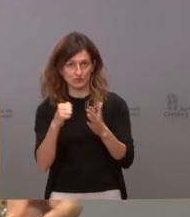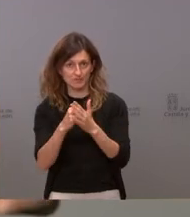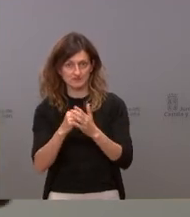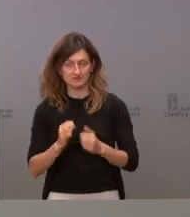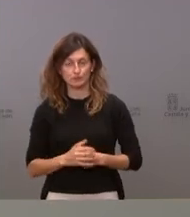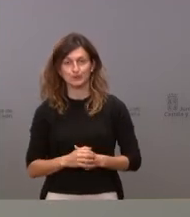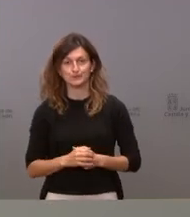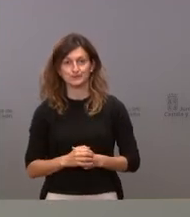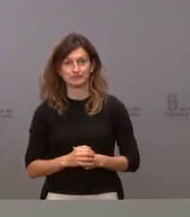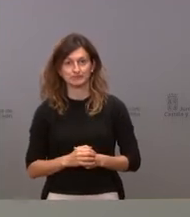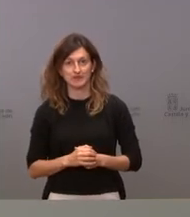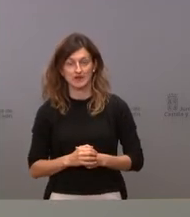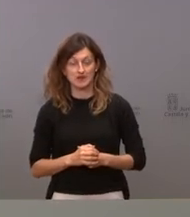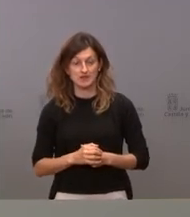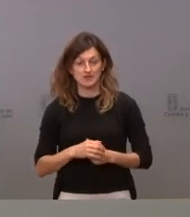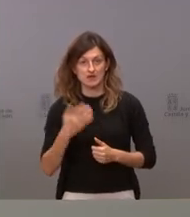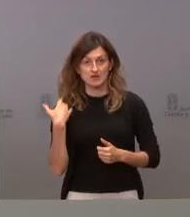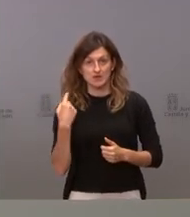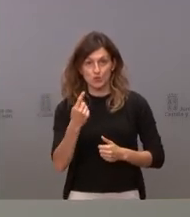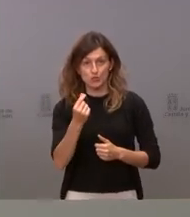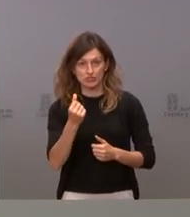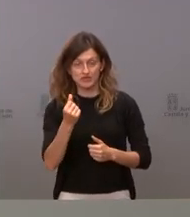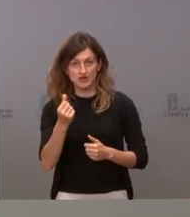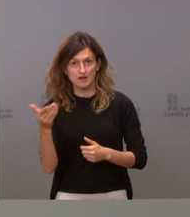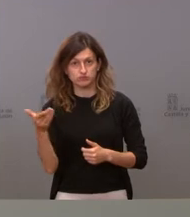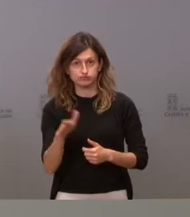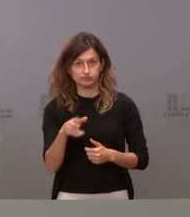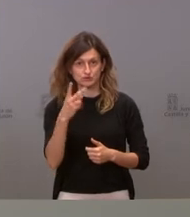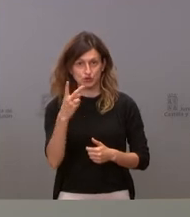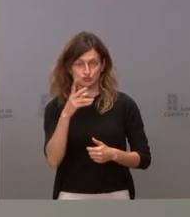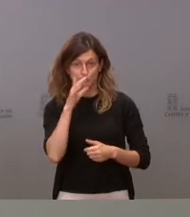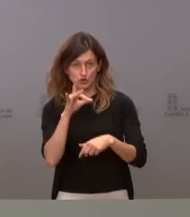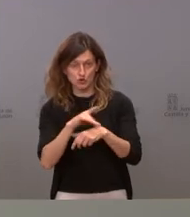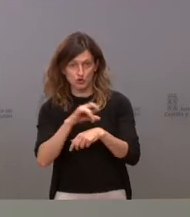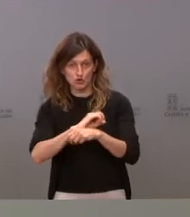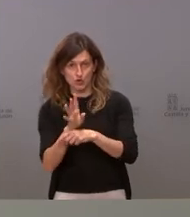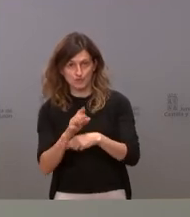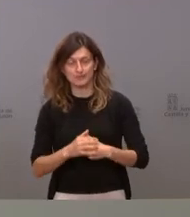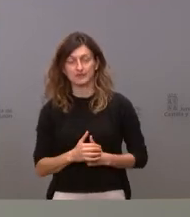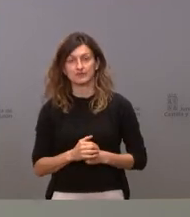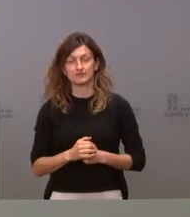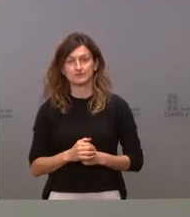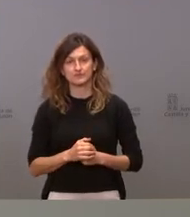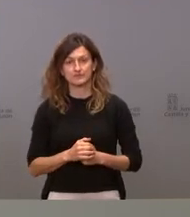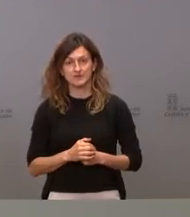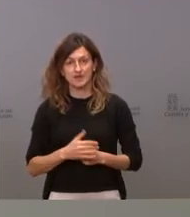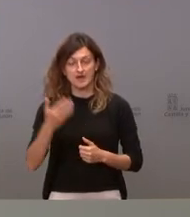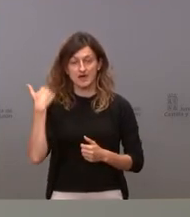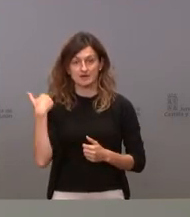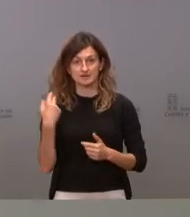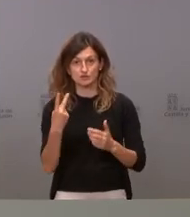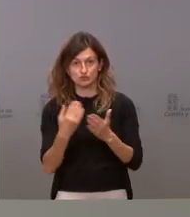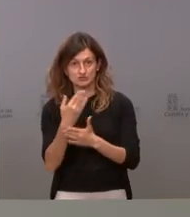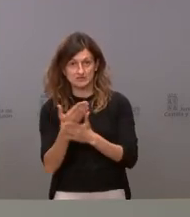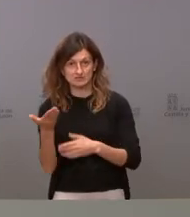En las últimas 24 horas han fallecido dos personas por COVID. Llevábamos dos días sin fallecidos en